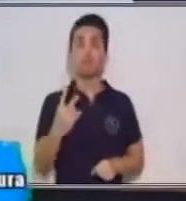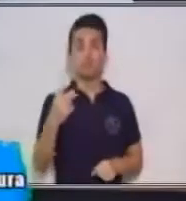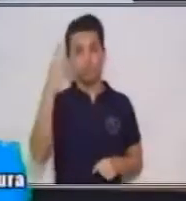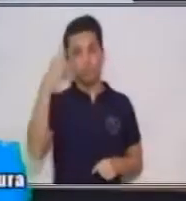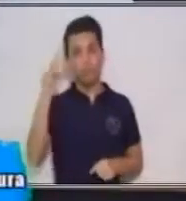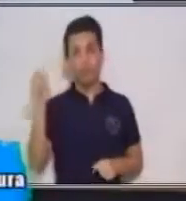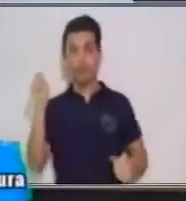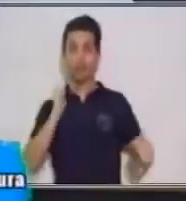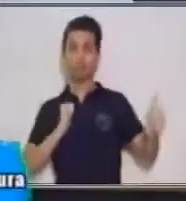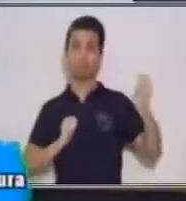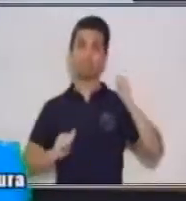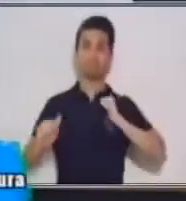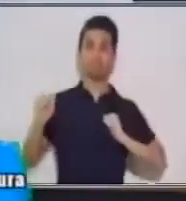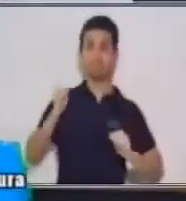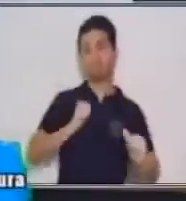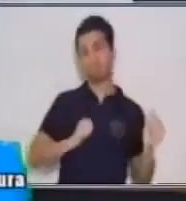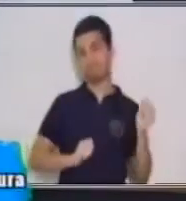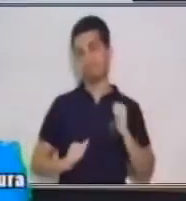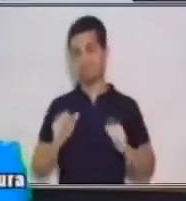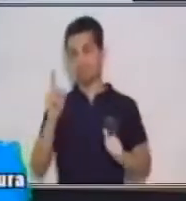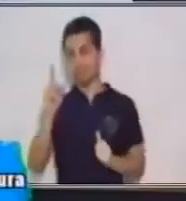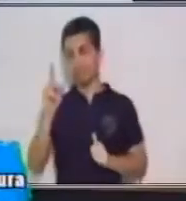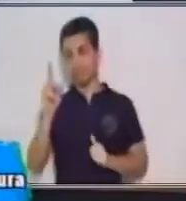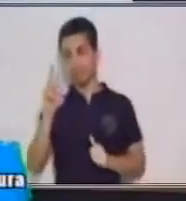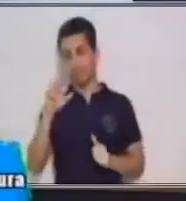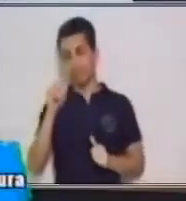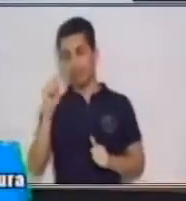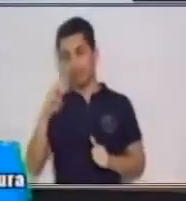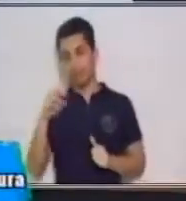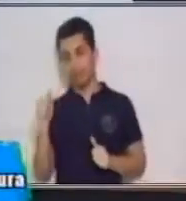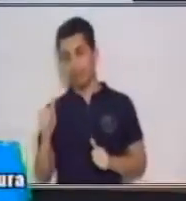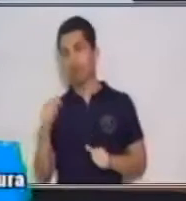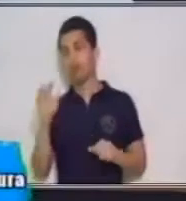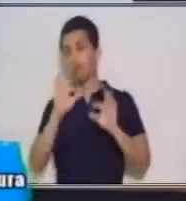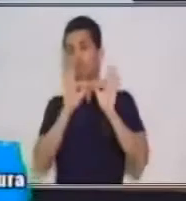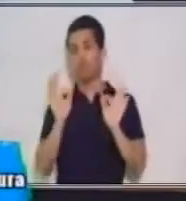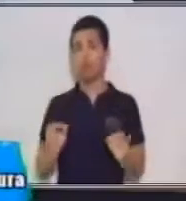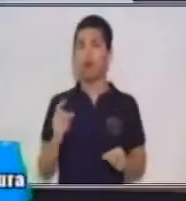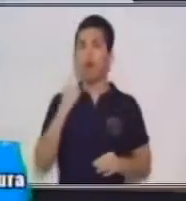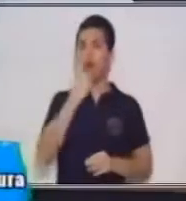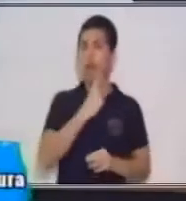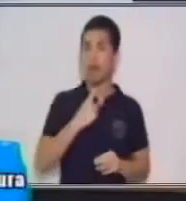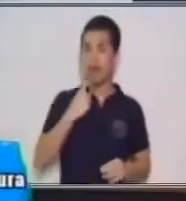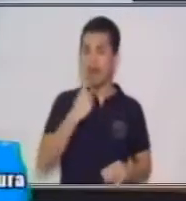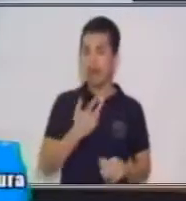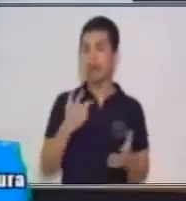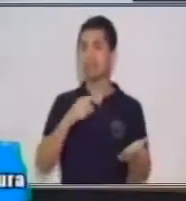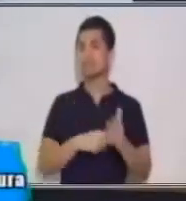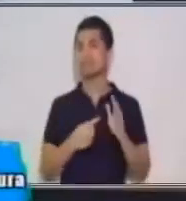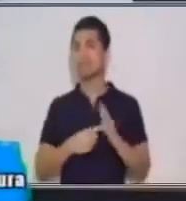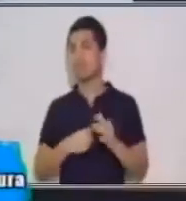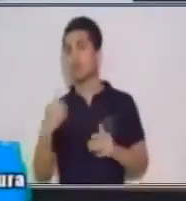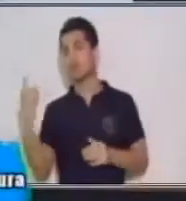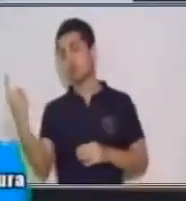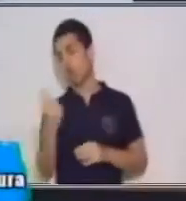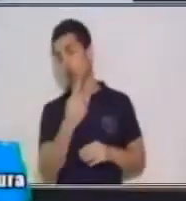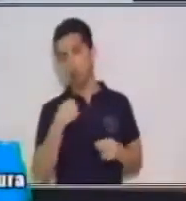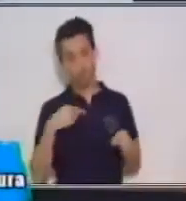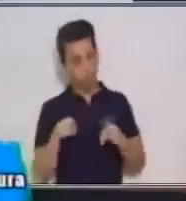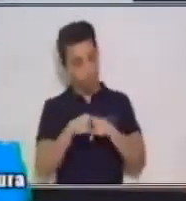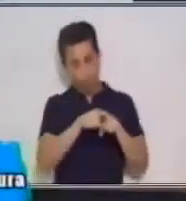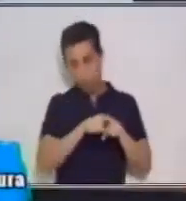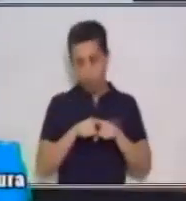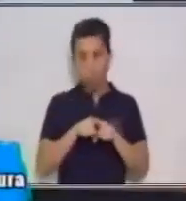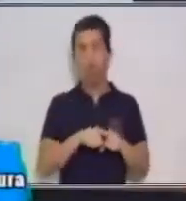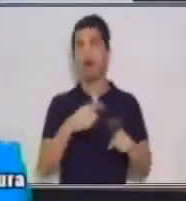dramatizar lo que están leyendo, de forma coral. Significa que todos al mismo tiempo